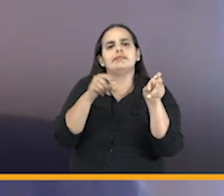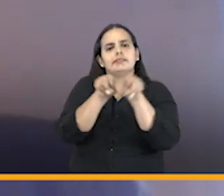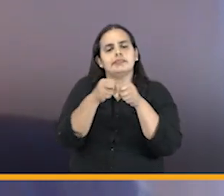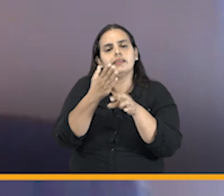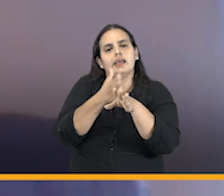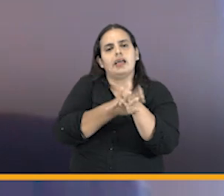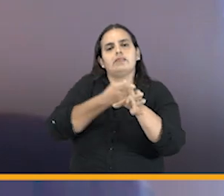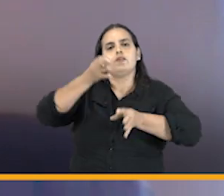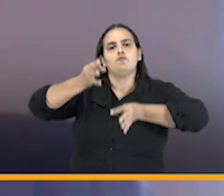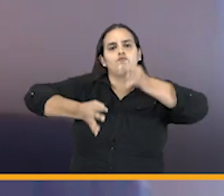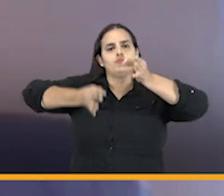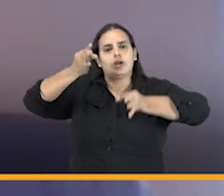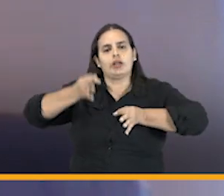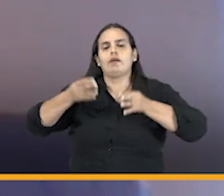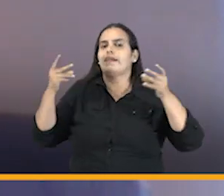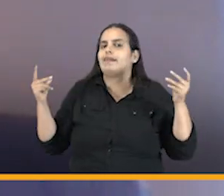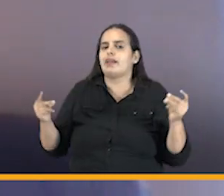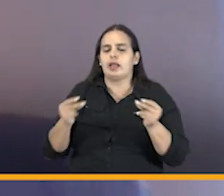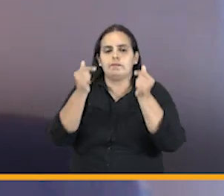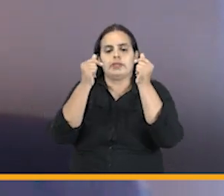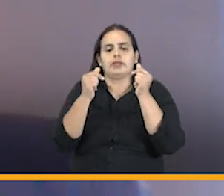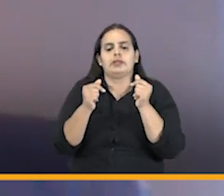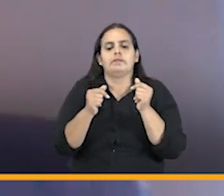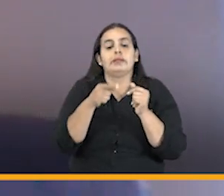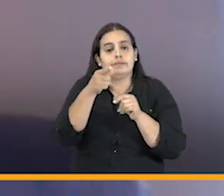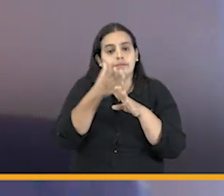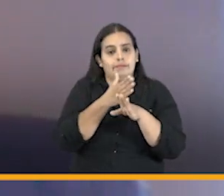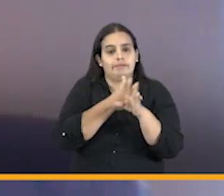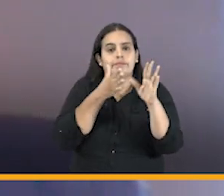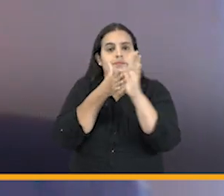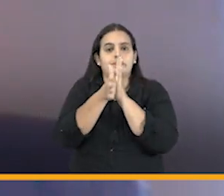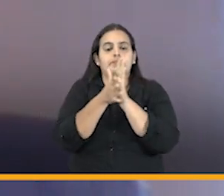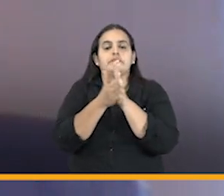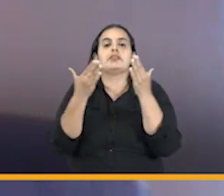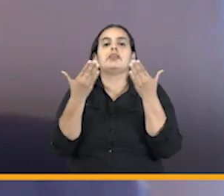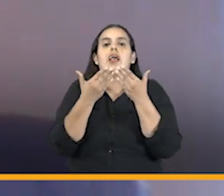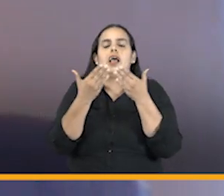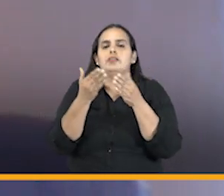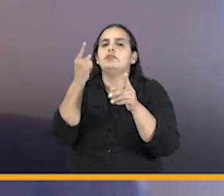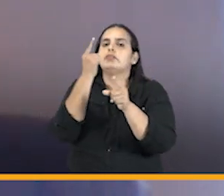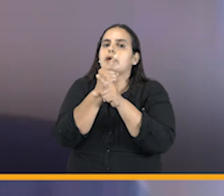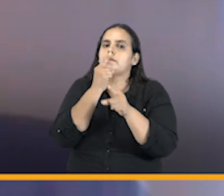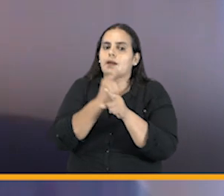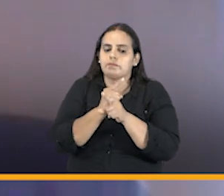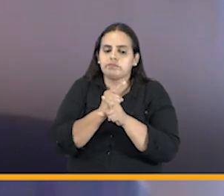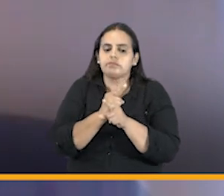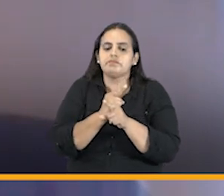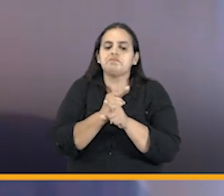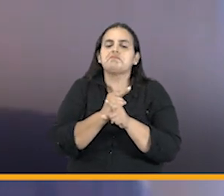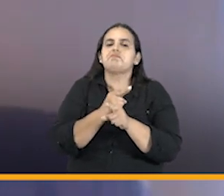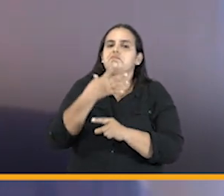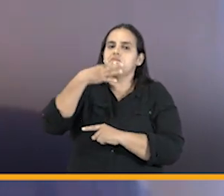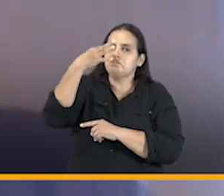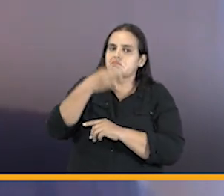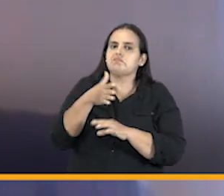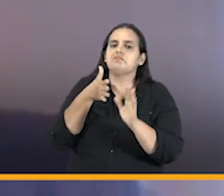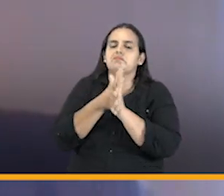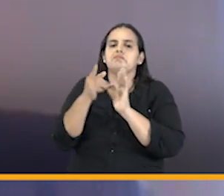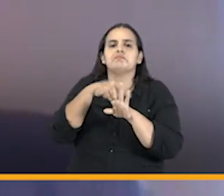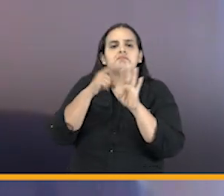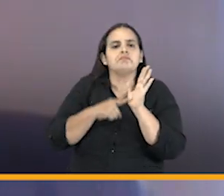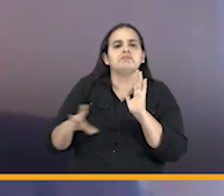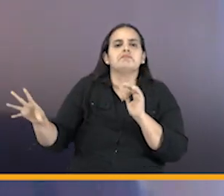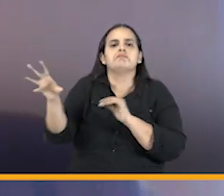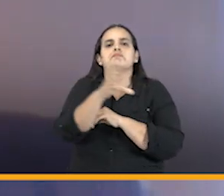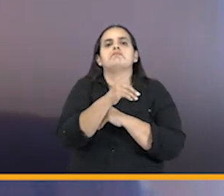antijurídico muy rápidamente pongo de presente que el estudio nos permitió constatar que todas